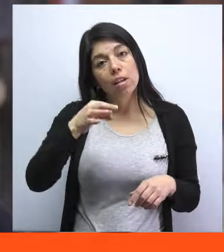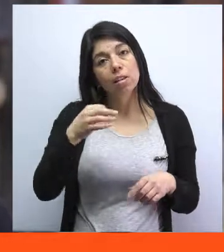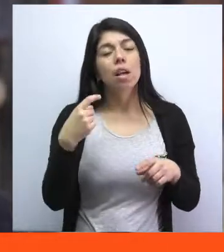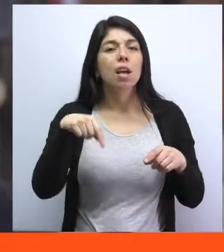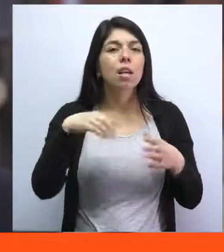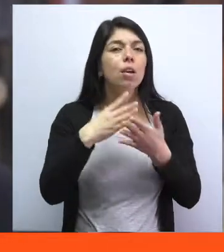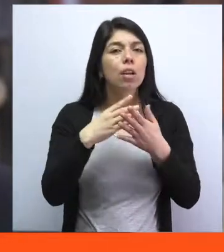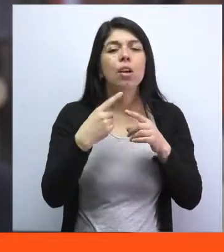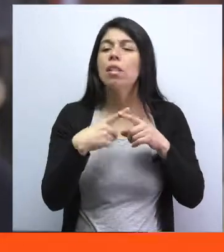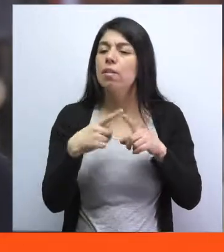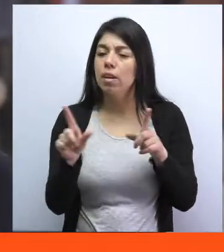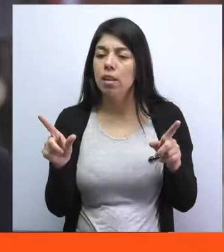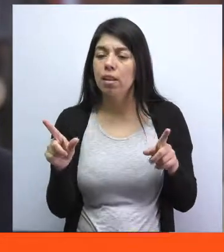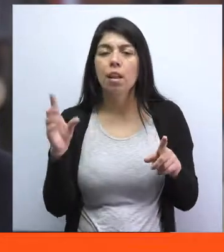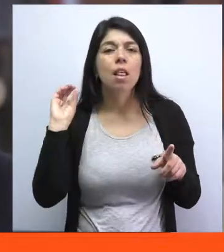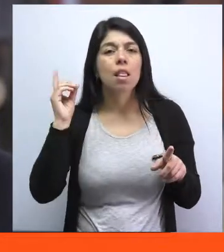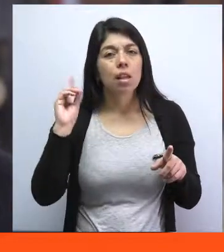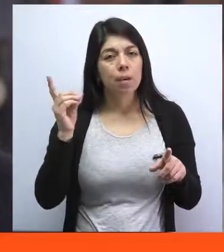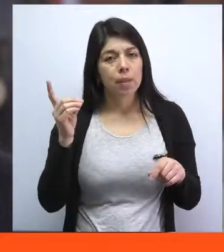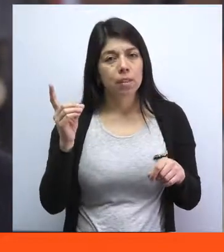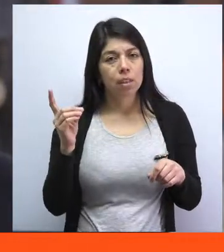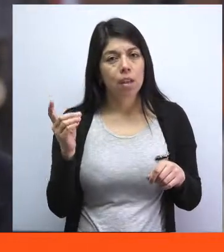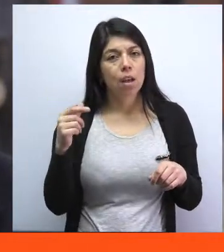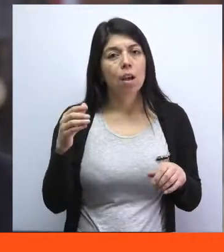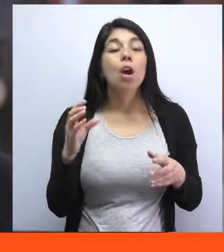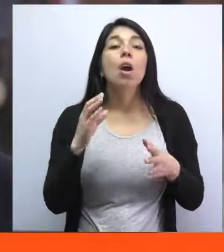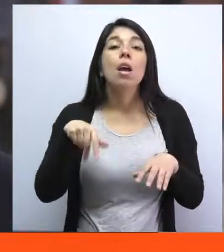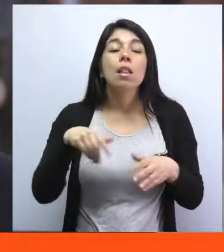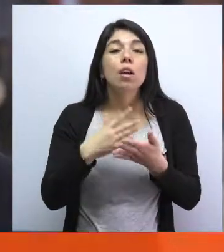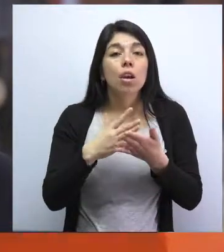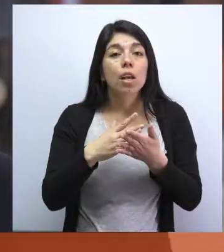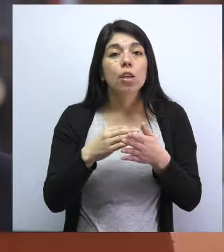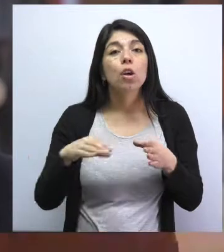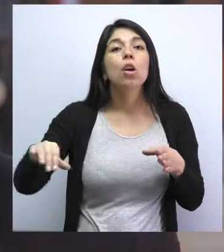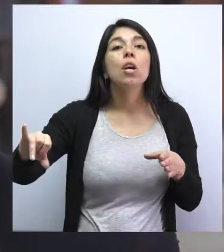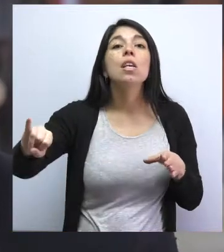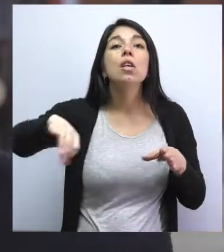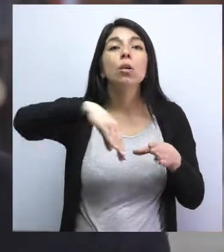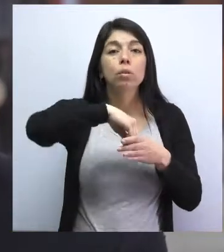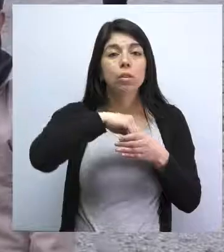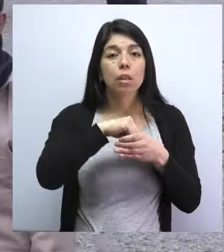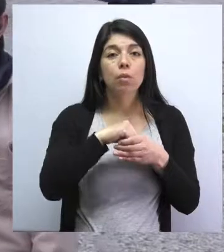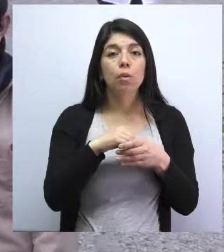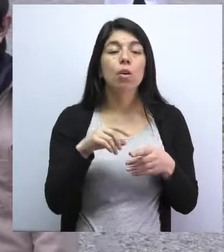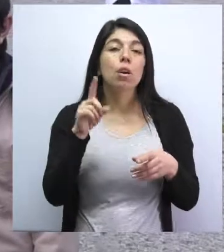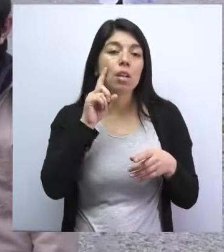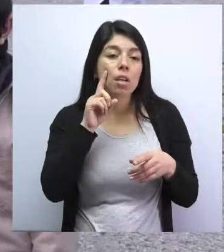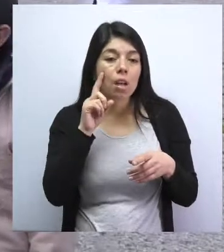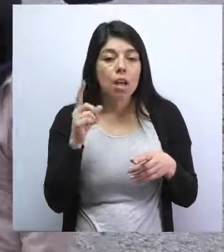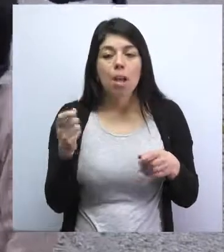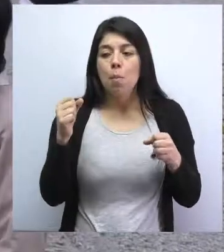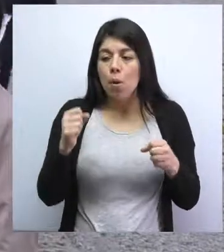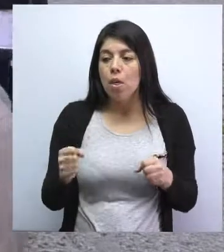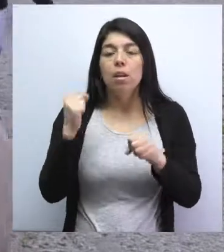distintas discapacidades. Un colegio debe ser inclusivo, debe tener la capacidad de poder atender a todos los